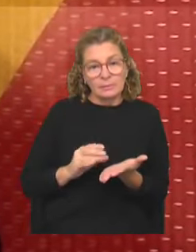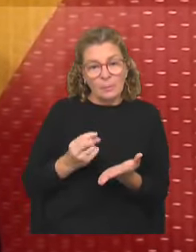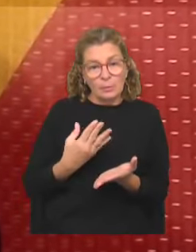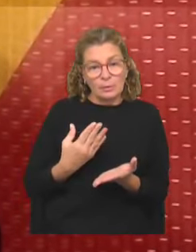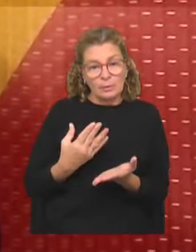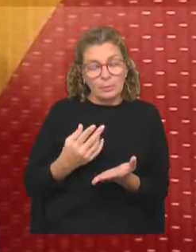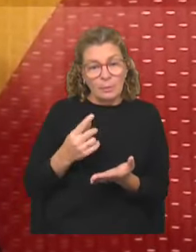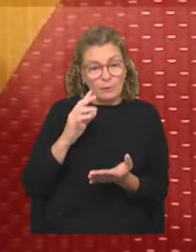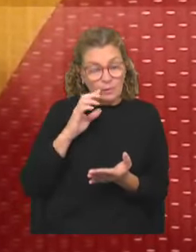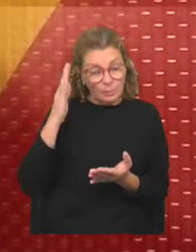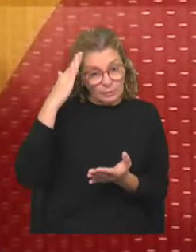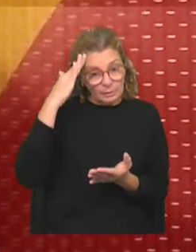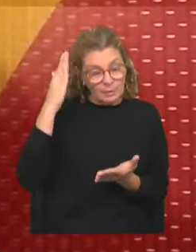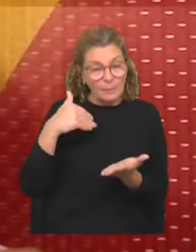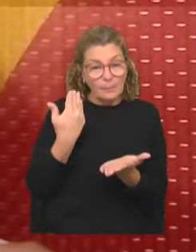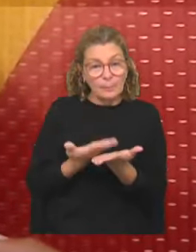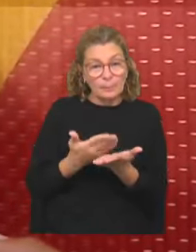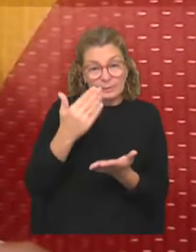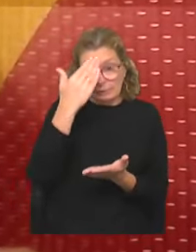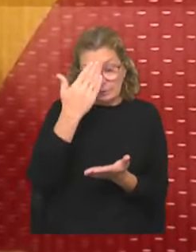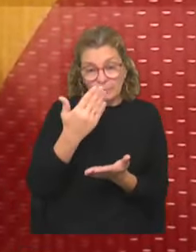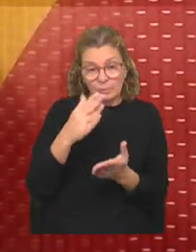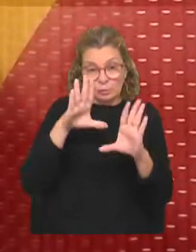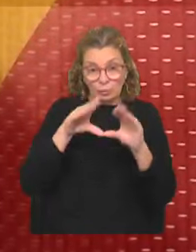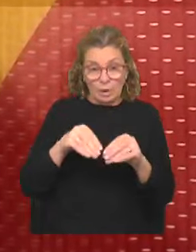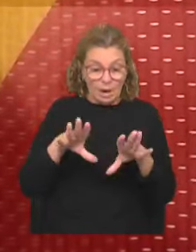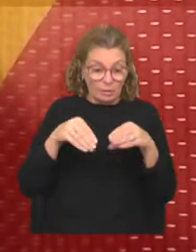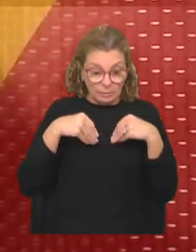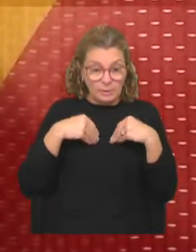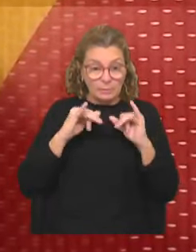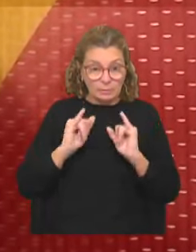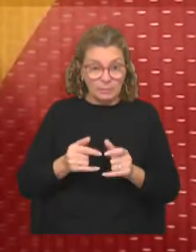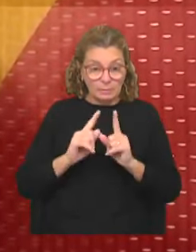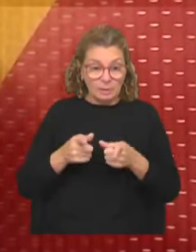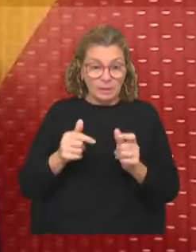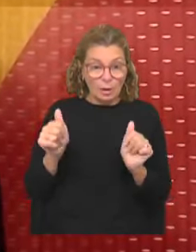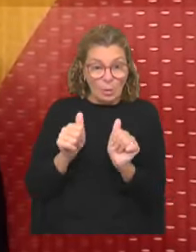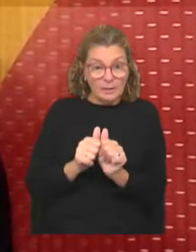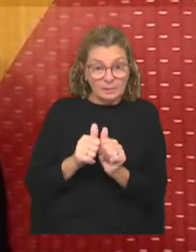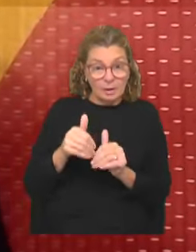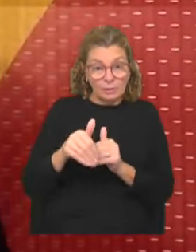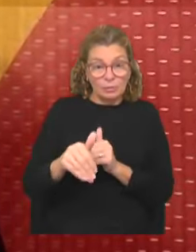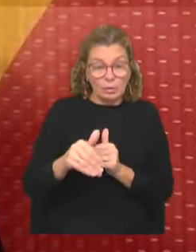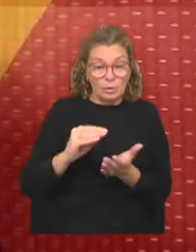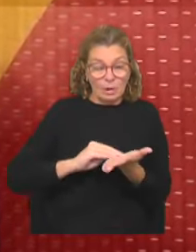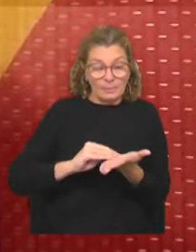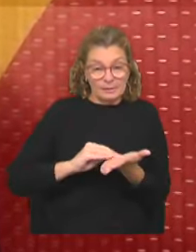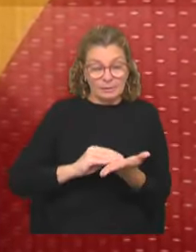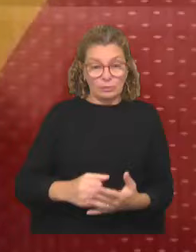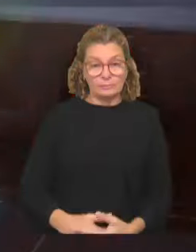hemos sabido de la propuesta del Frente Amplio, estamos totalmente de acuerdo, también la acompañaríamos si se extiende a toda la administración.